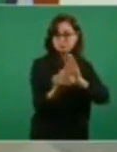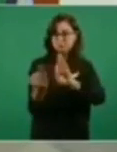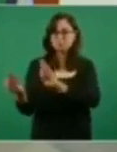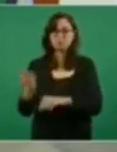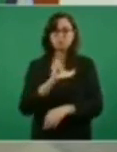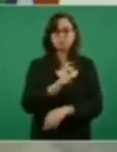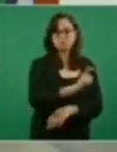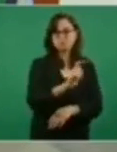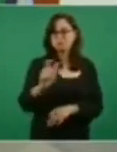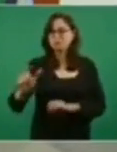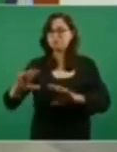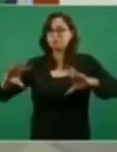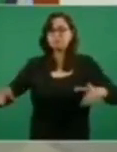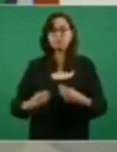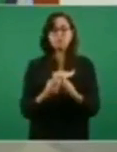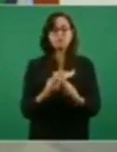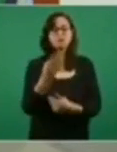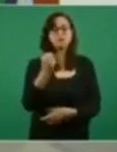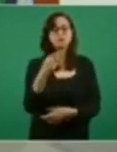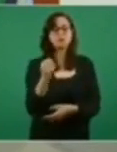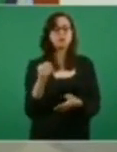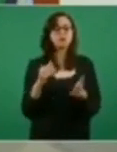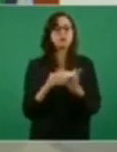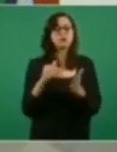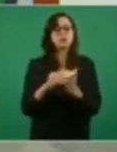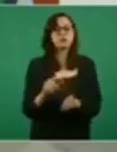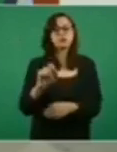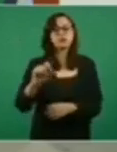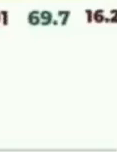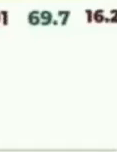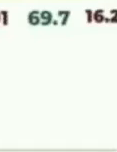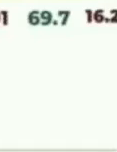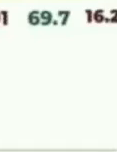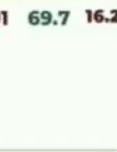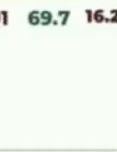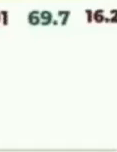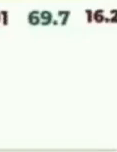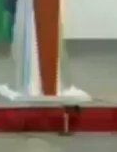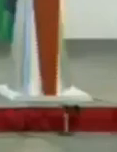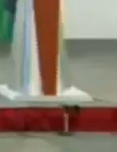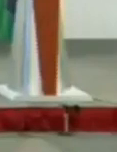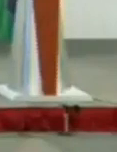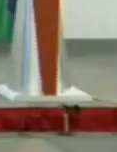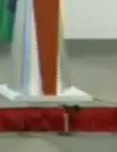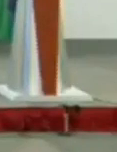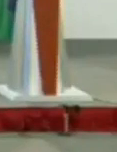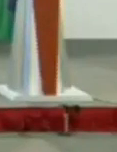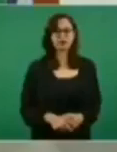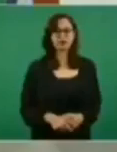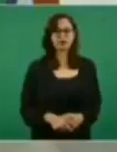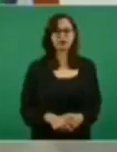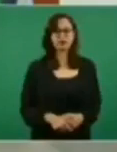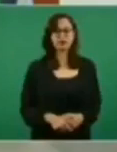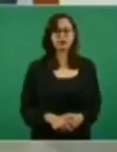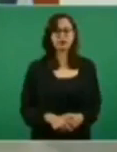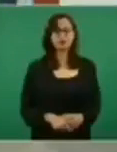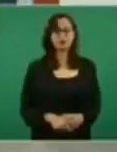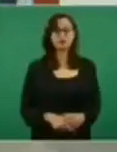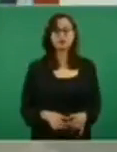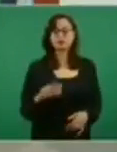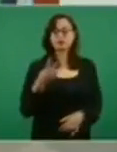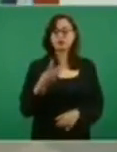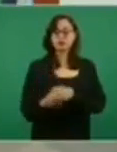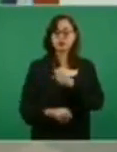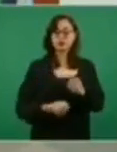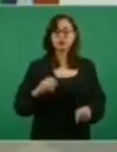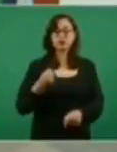establece que las personas con algún tipo de discapacidad sin importar su edad podrán ser beneficiarios del Programa de Apoyos Económicos.